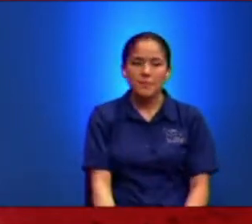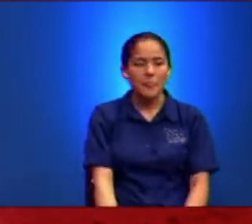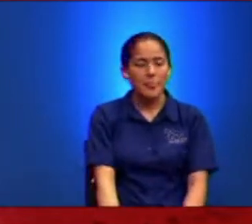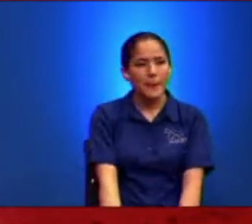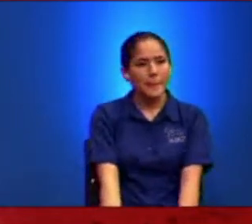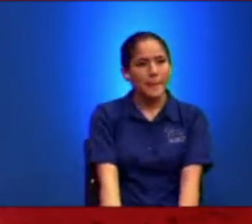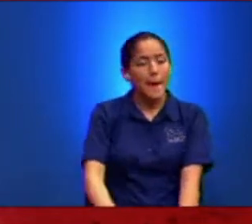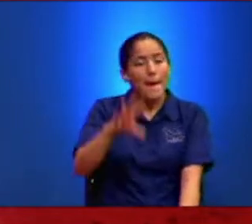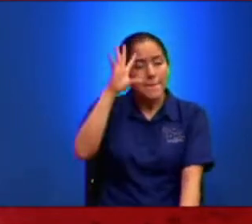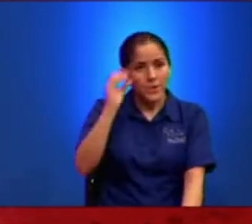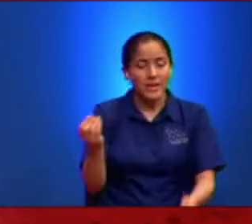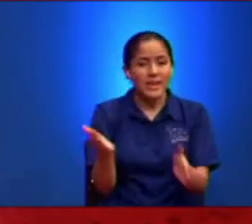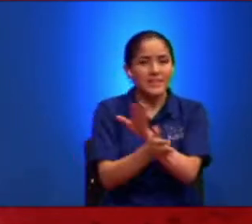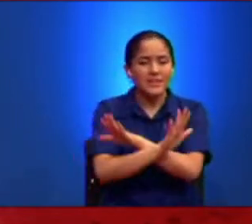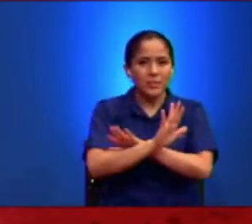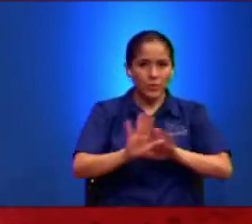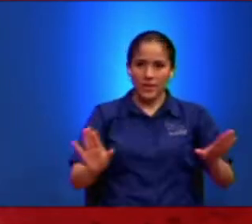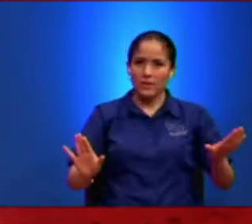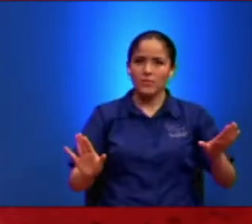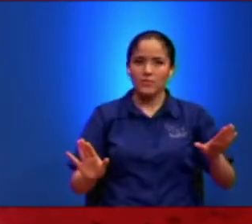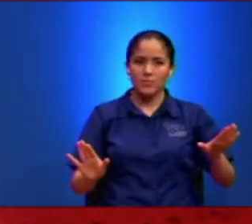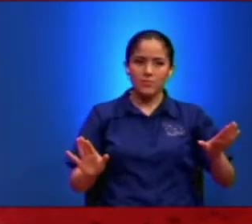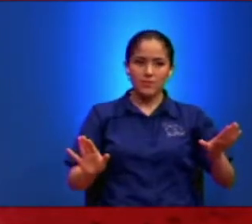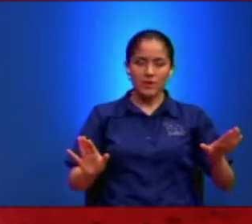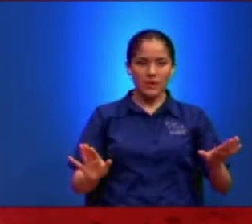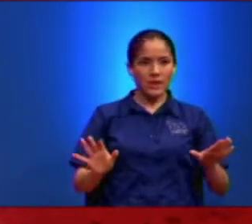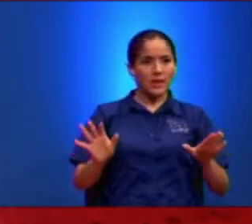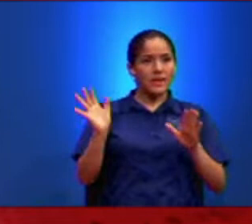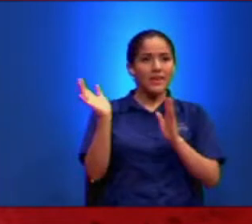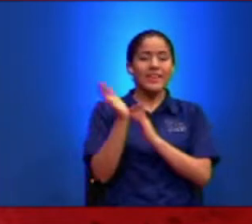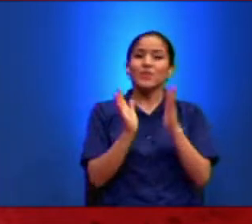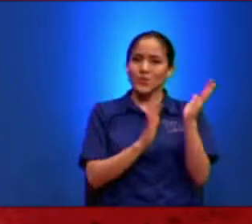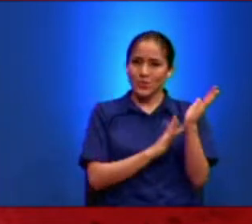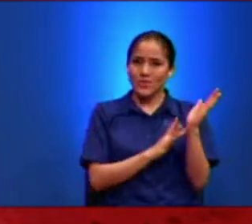Porque Si Se Murieron Todos Los Disípulos Jesús